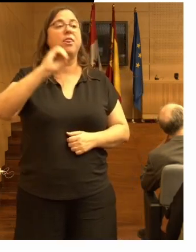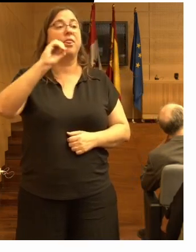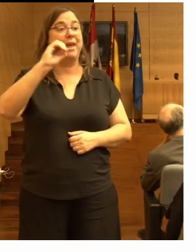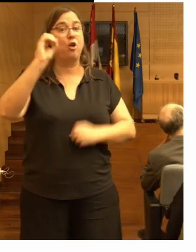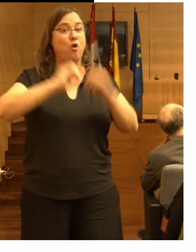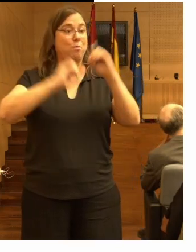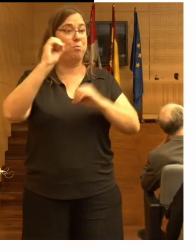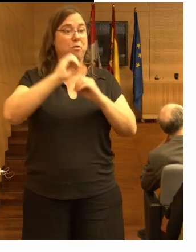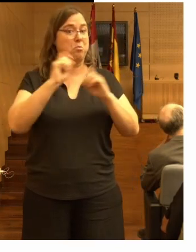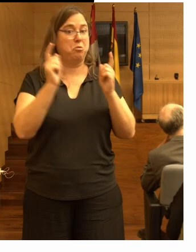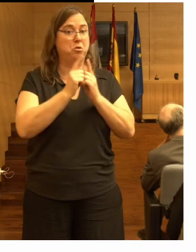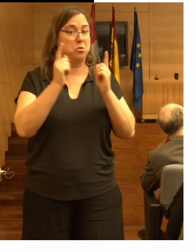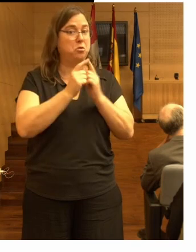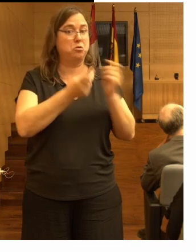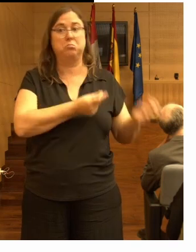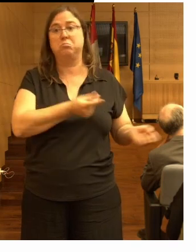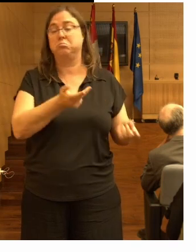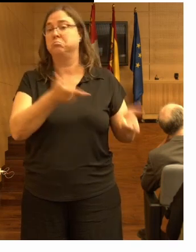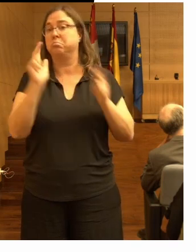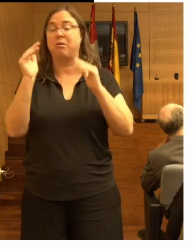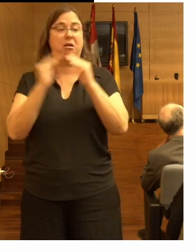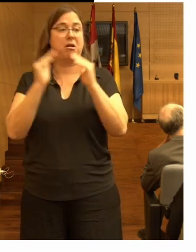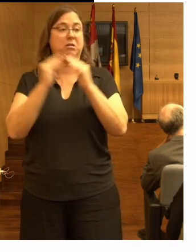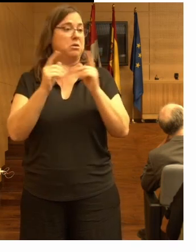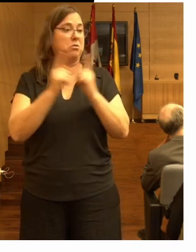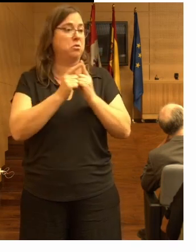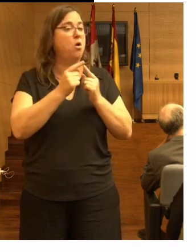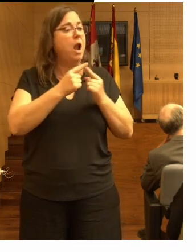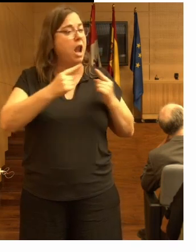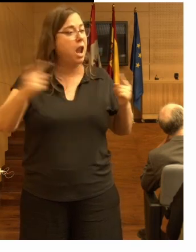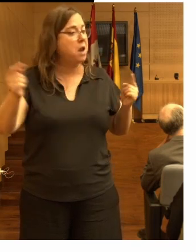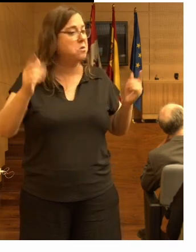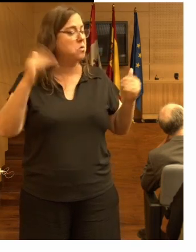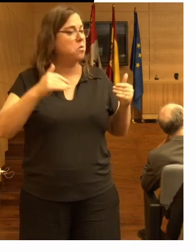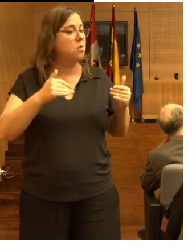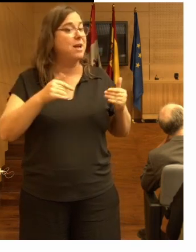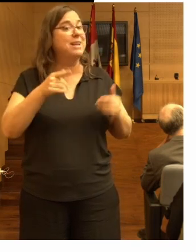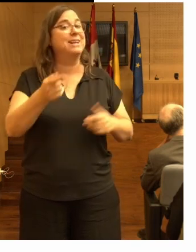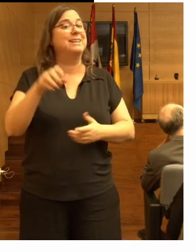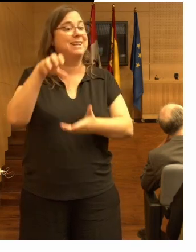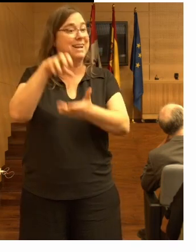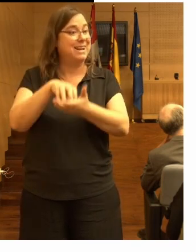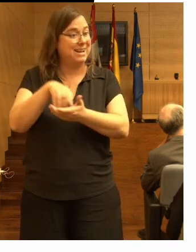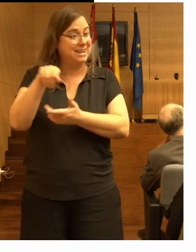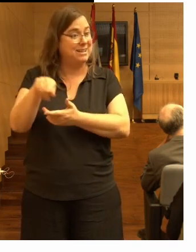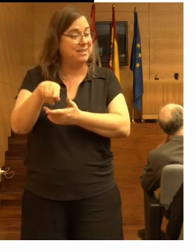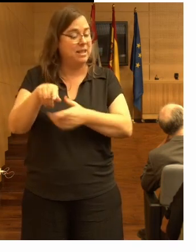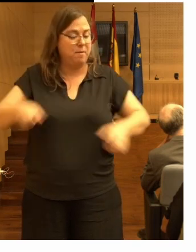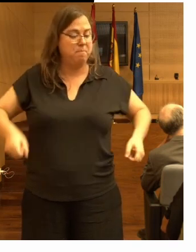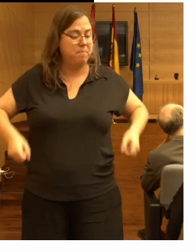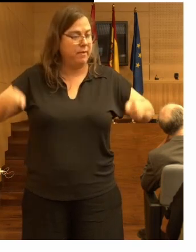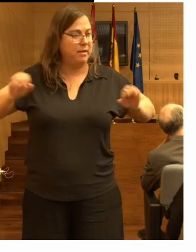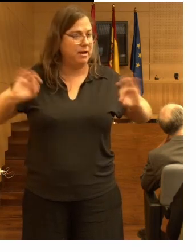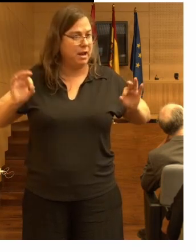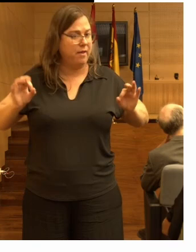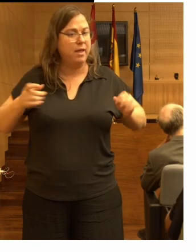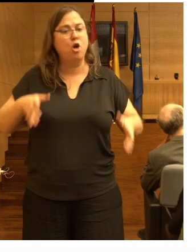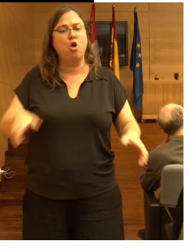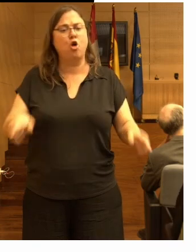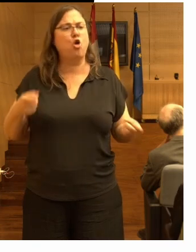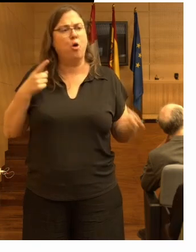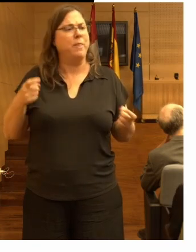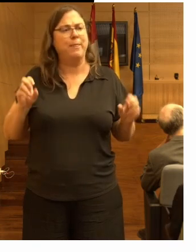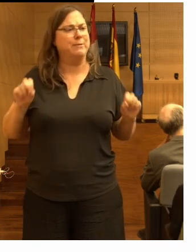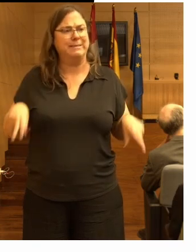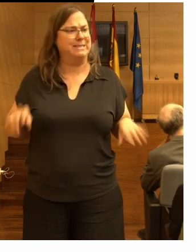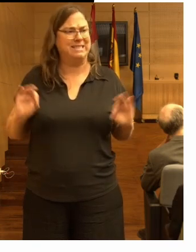de poco tiempo y en esta residencia no se utilizaba ni barandales ni contención de ningún tipo